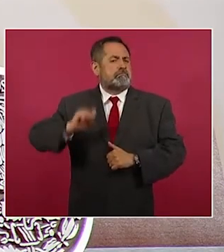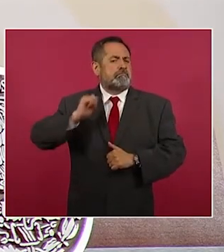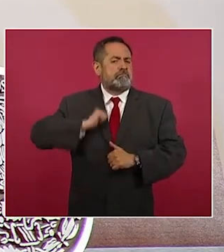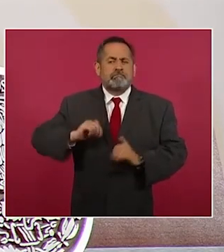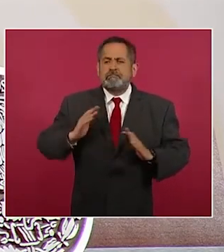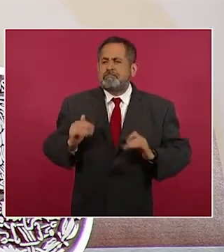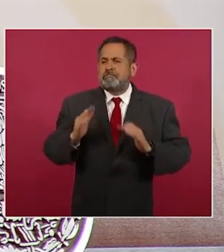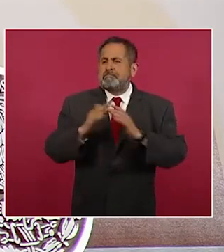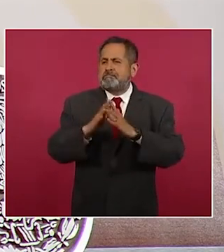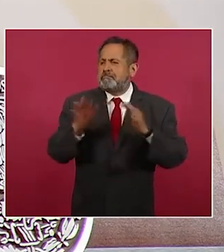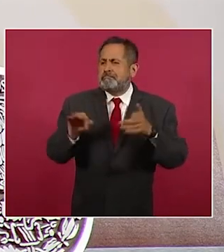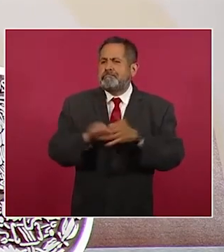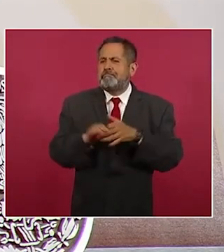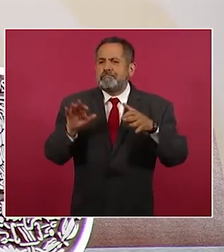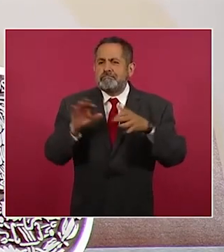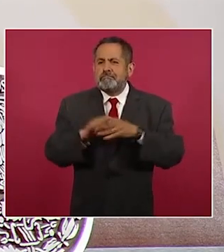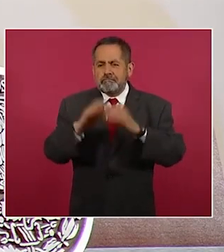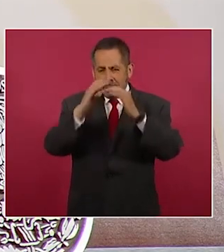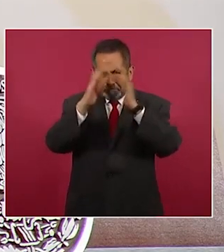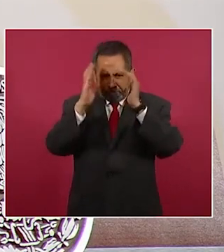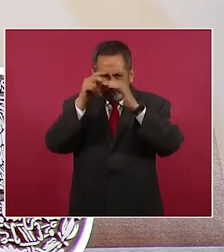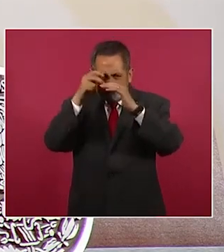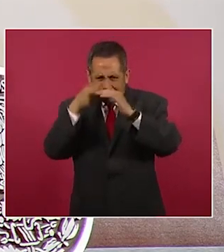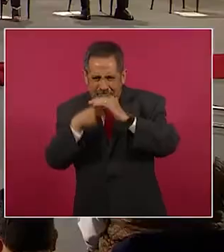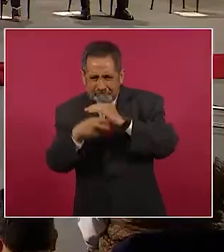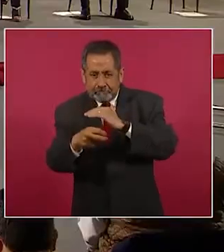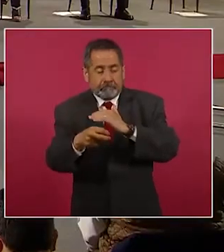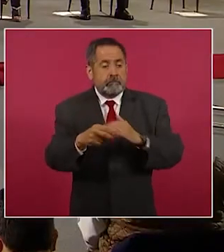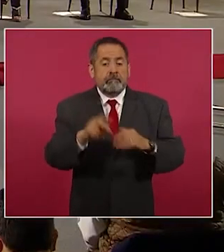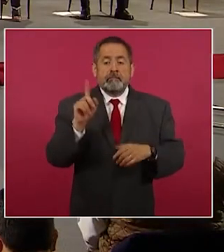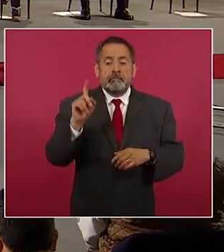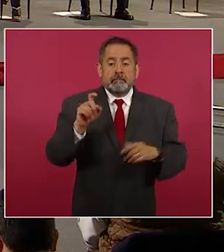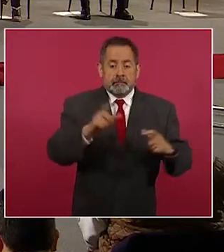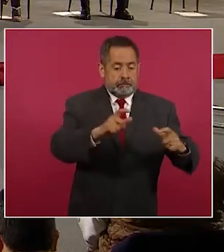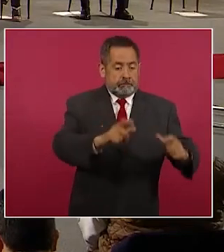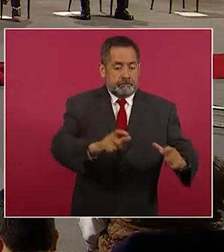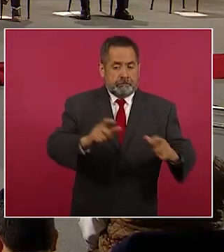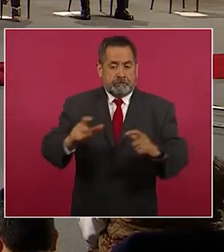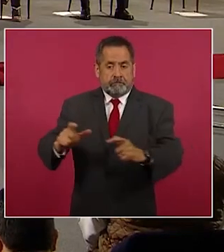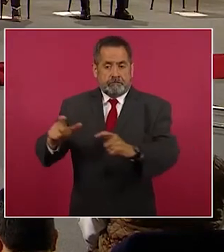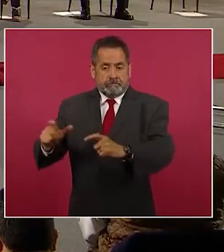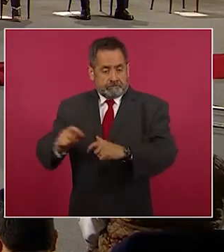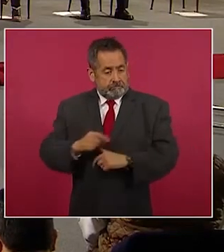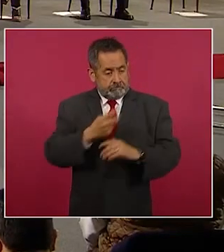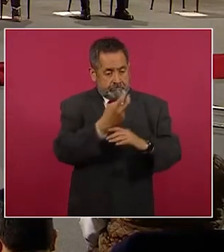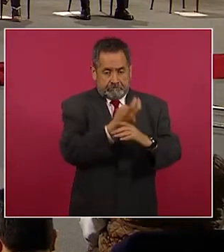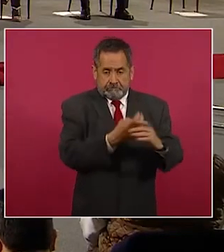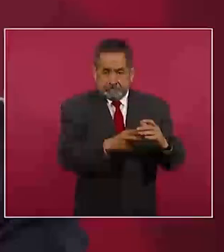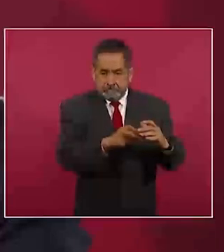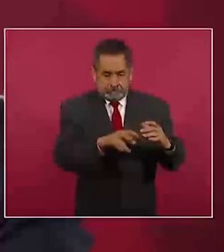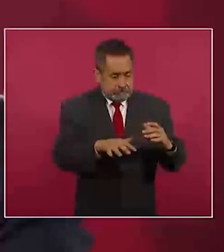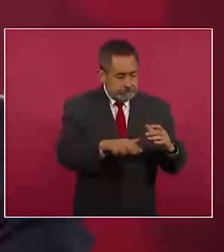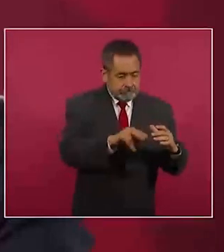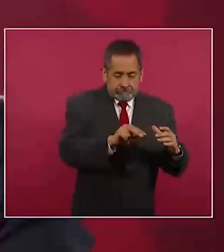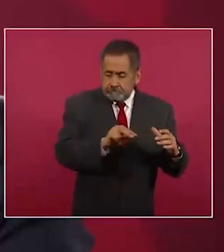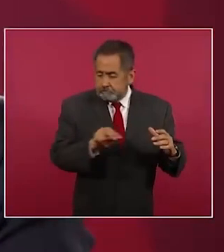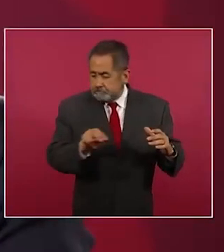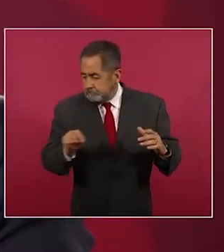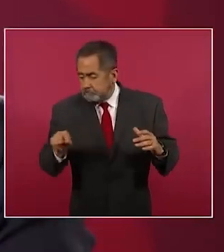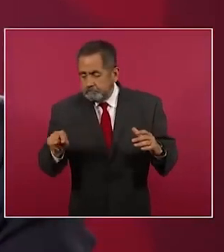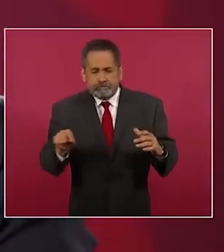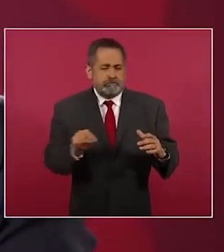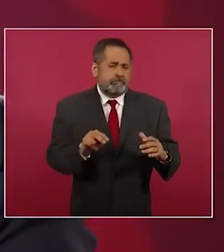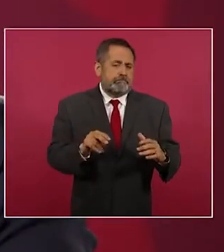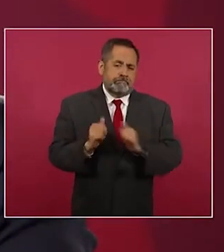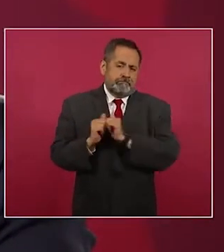fundamentalmente cuevas y cenotes, por lo que, por supuesto, hemos trabajado de la mano con los